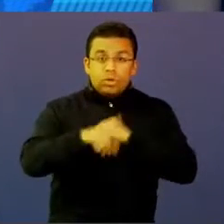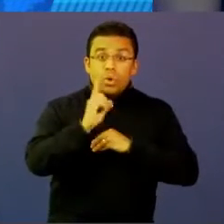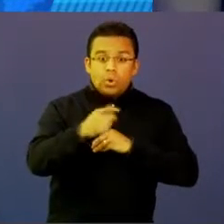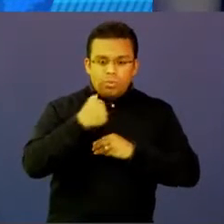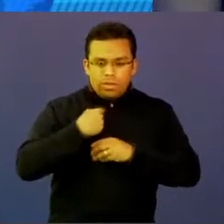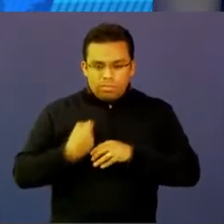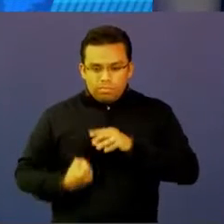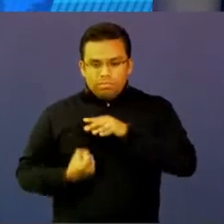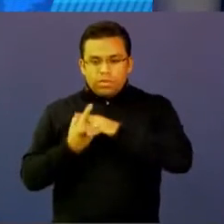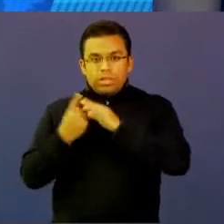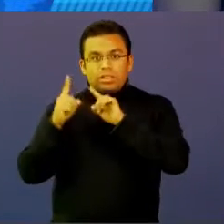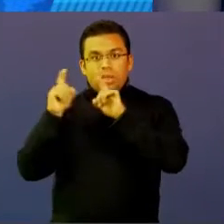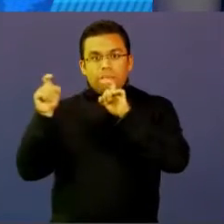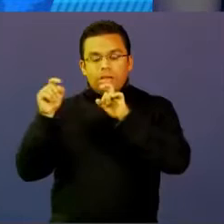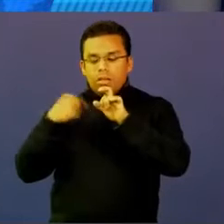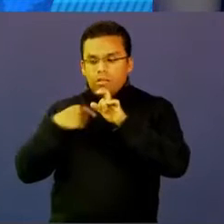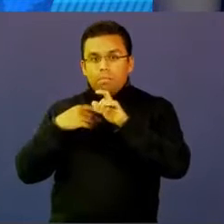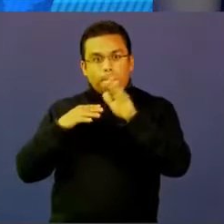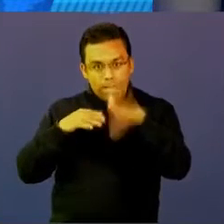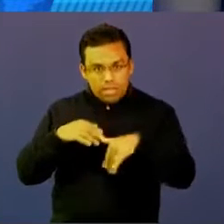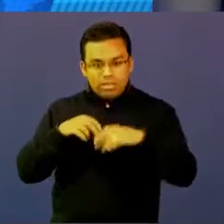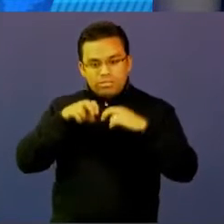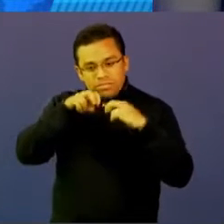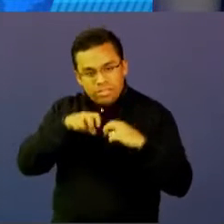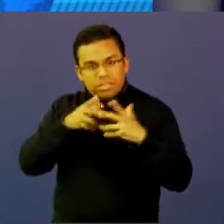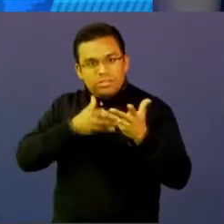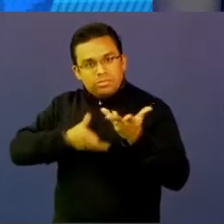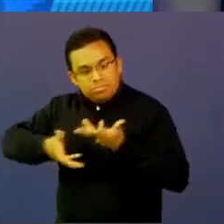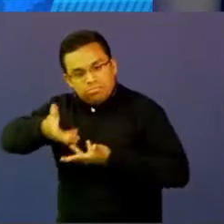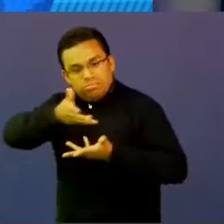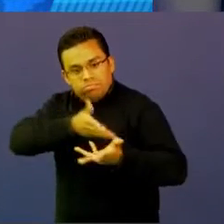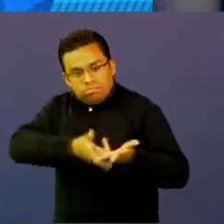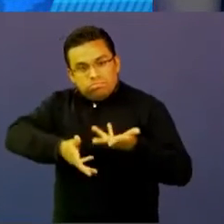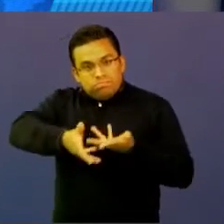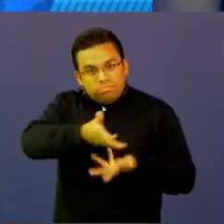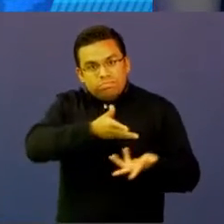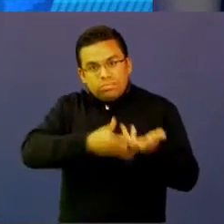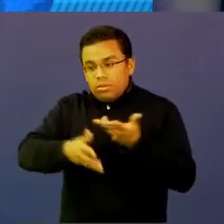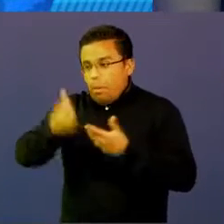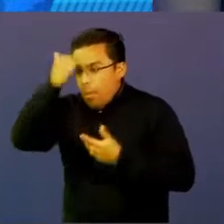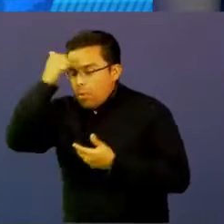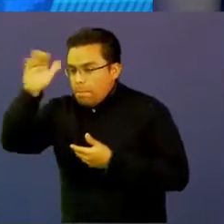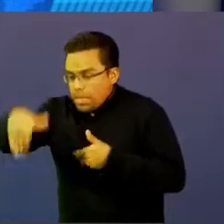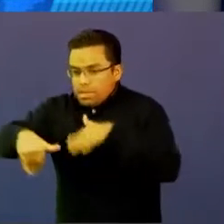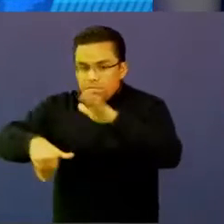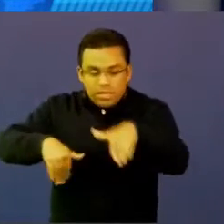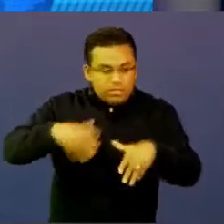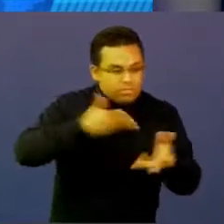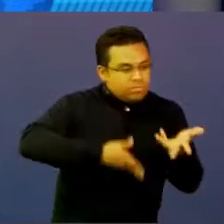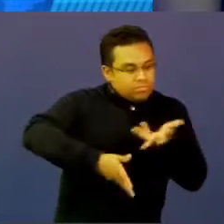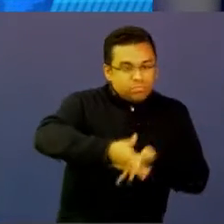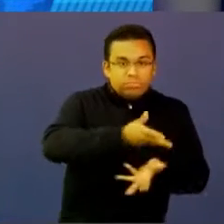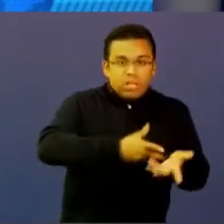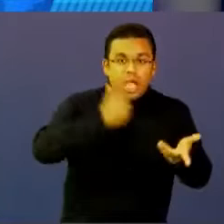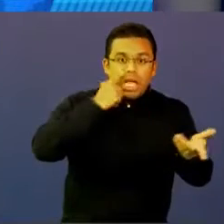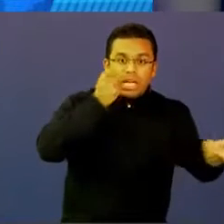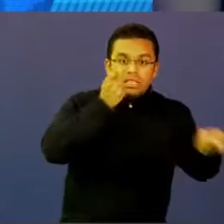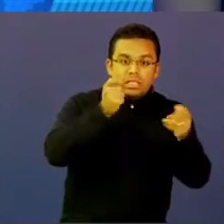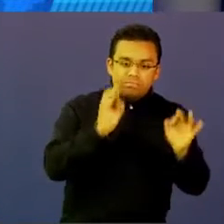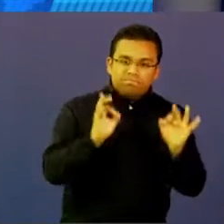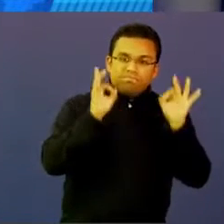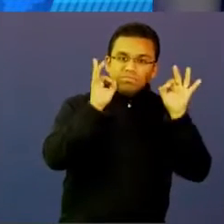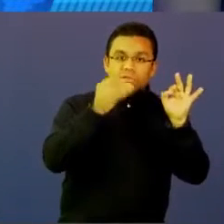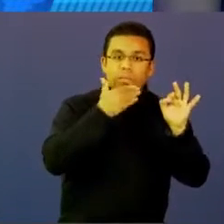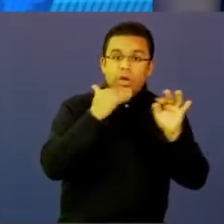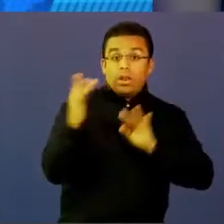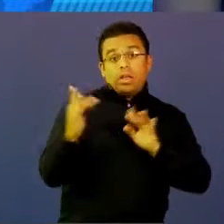a trabajar el tema nos juntemos, discutamos, hablemos con nuestros docentes para crear estrategias mucho más eficientes y